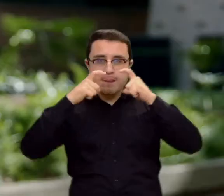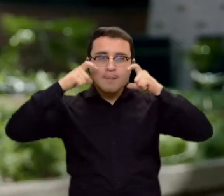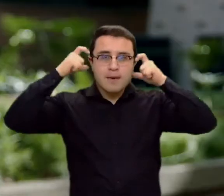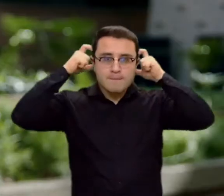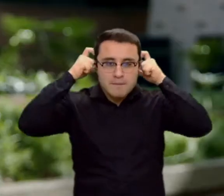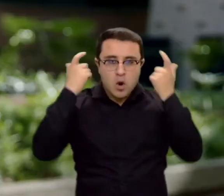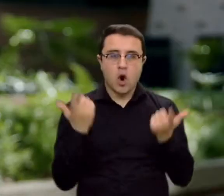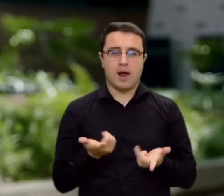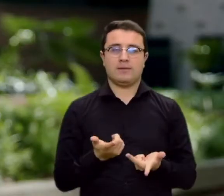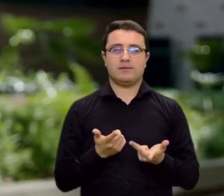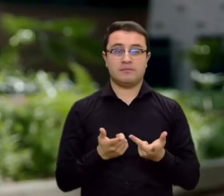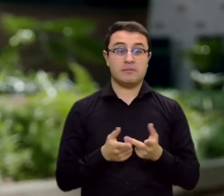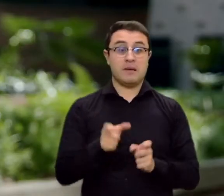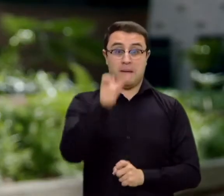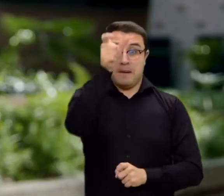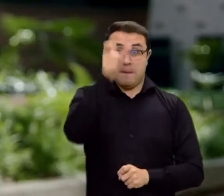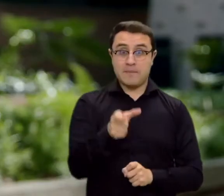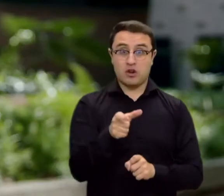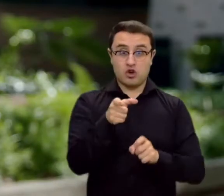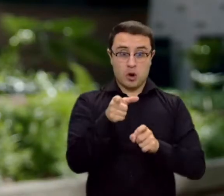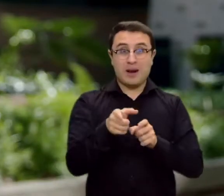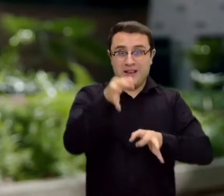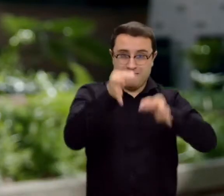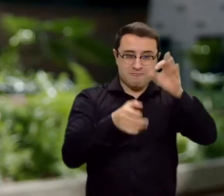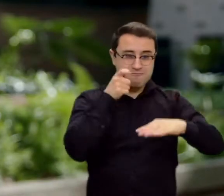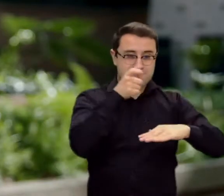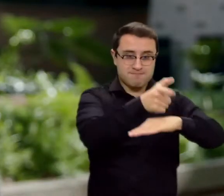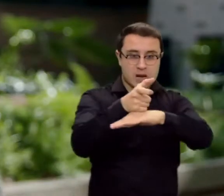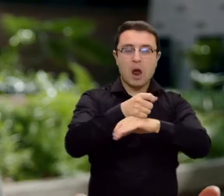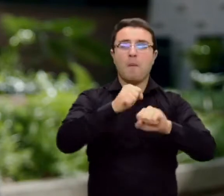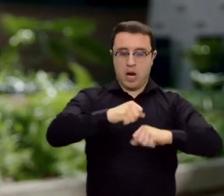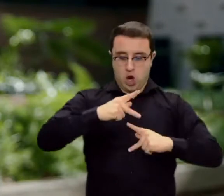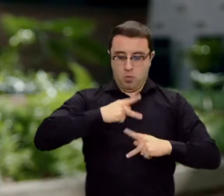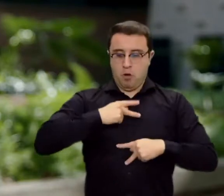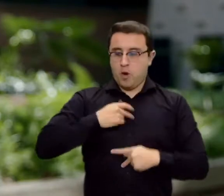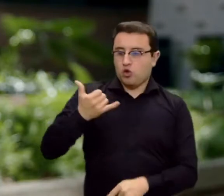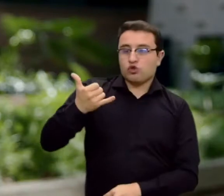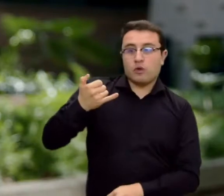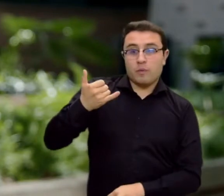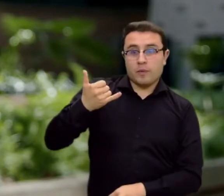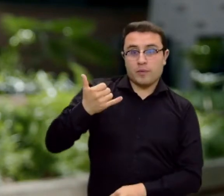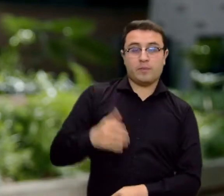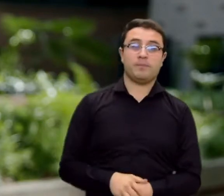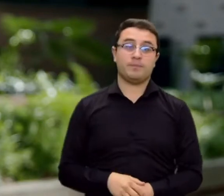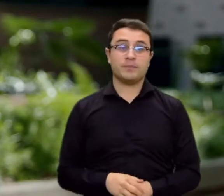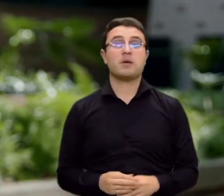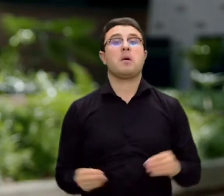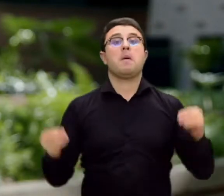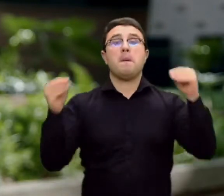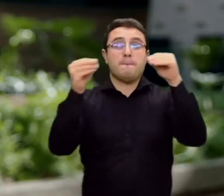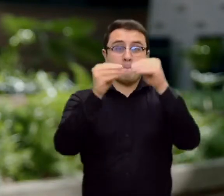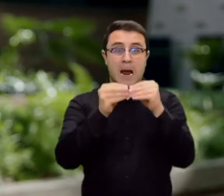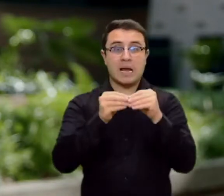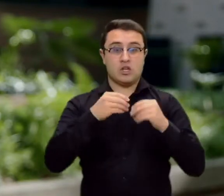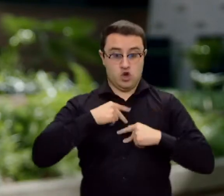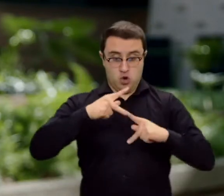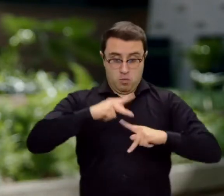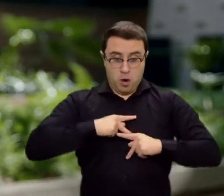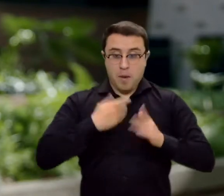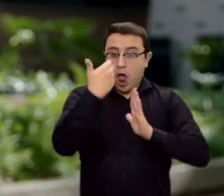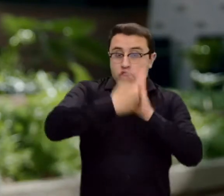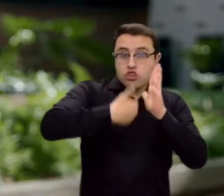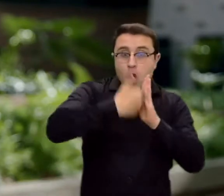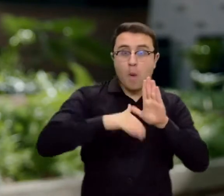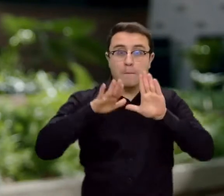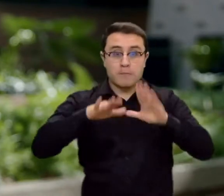también maneje personalmente su bolígrafo. La manipulación también de los documentos electorales es muy importante.